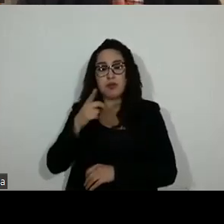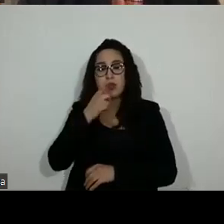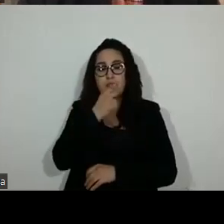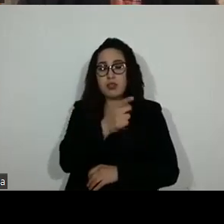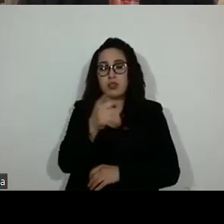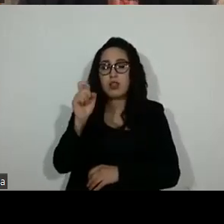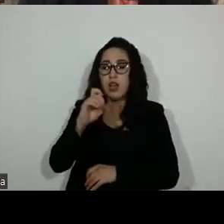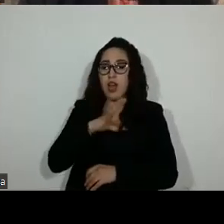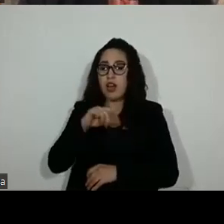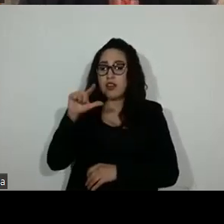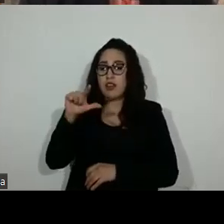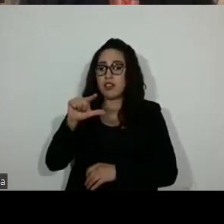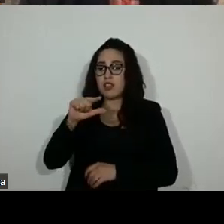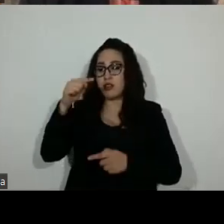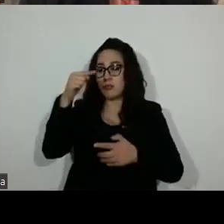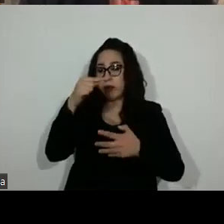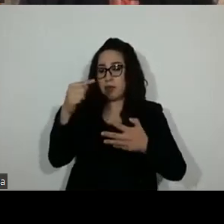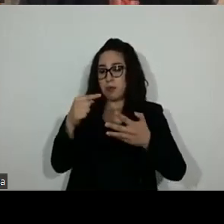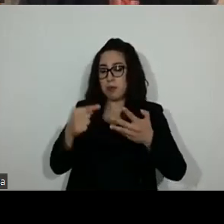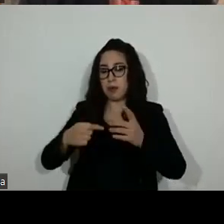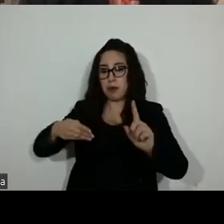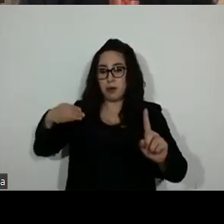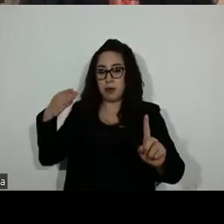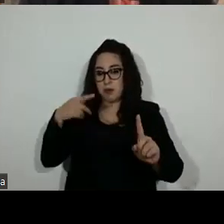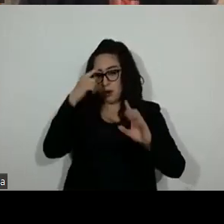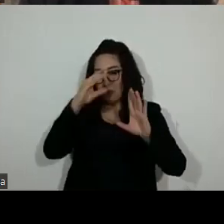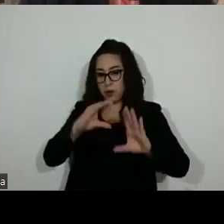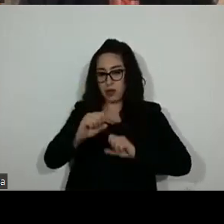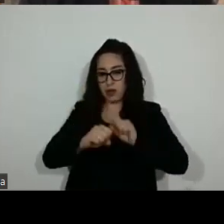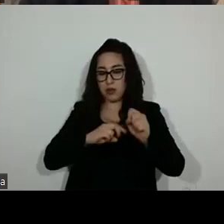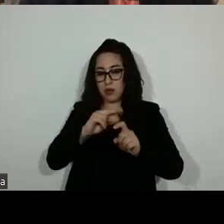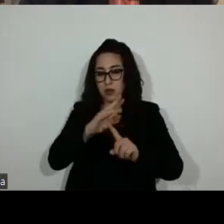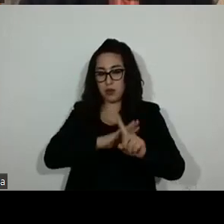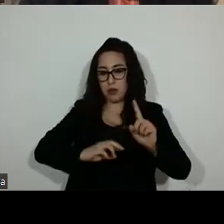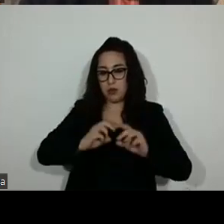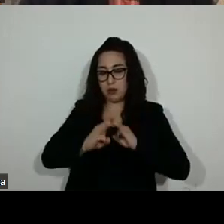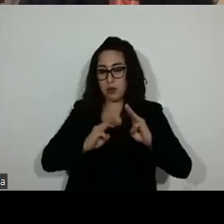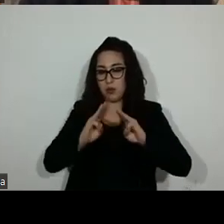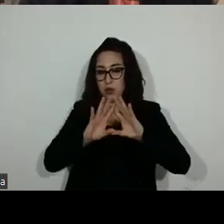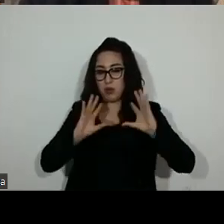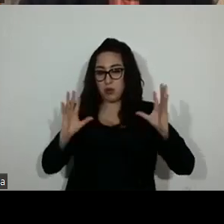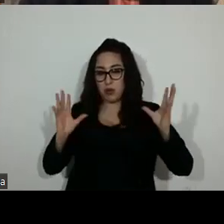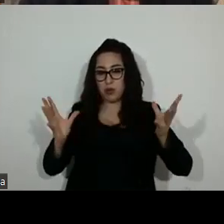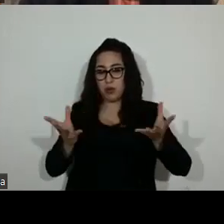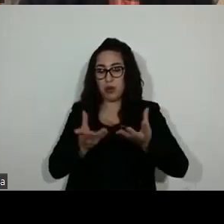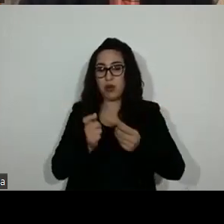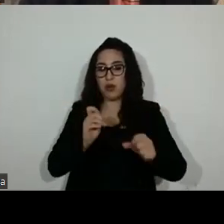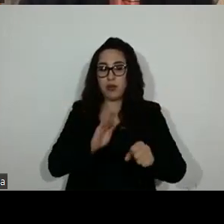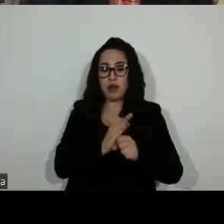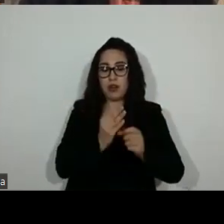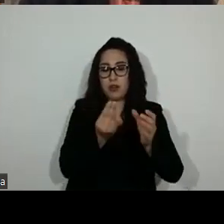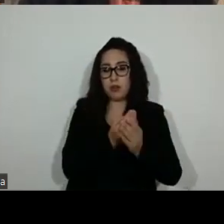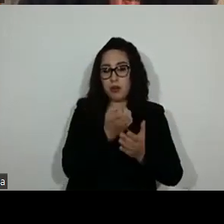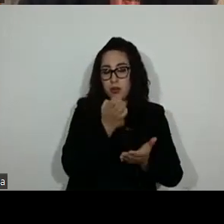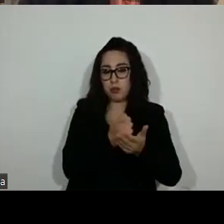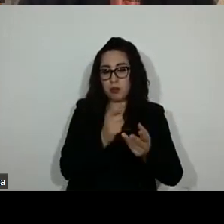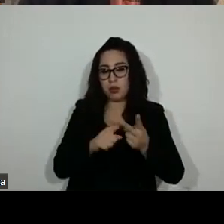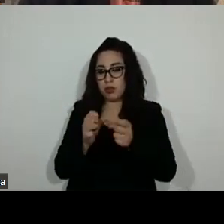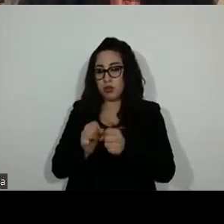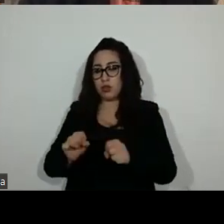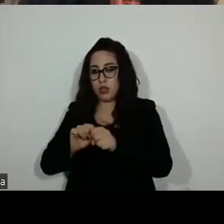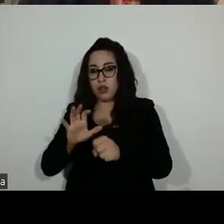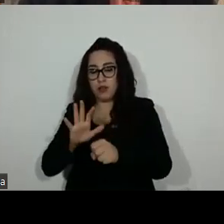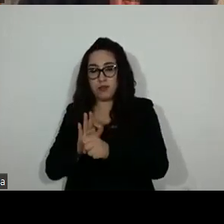objetivos de desarrollo sostenible que abarcan las esferas económica, social y ambiental. La idea